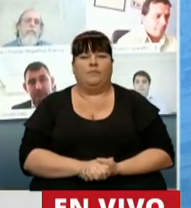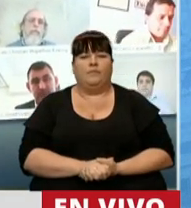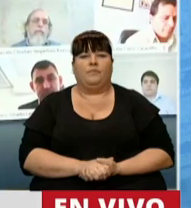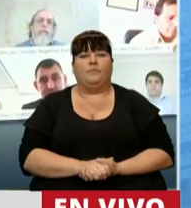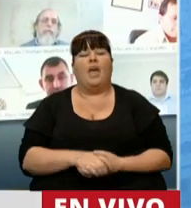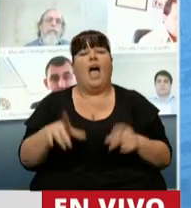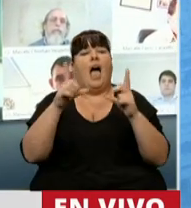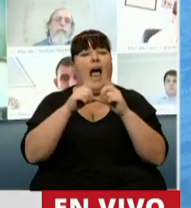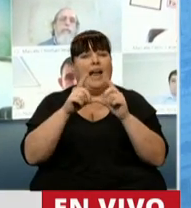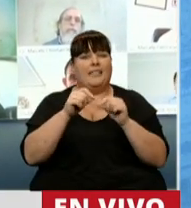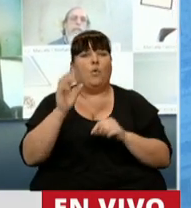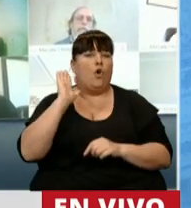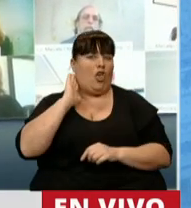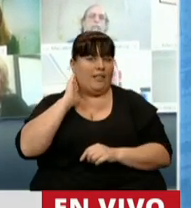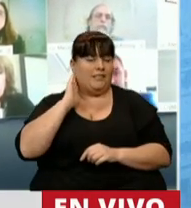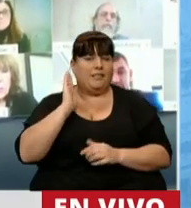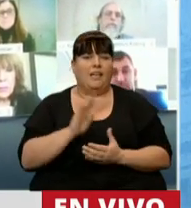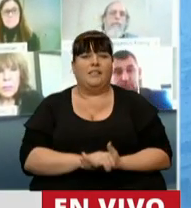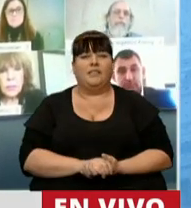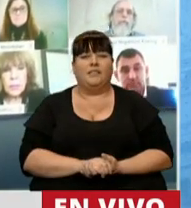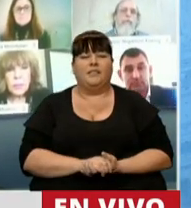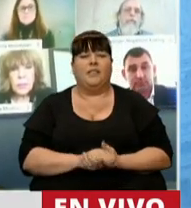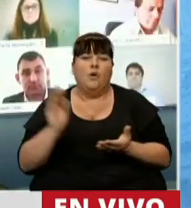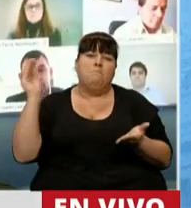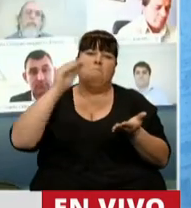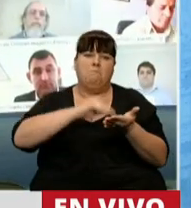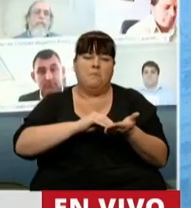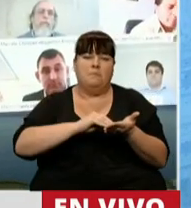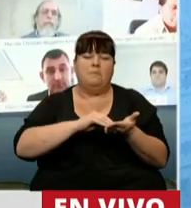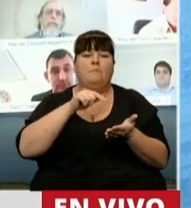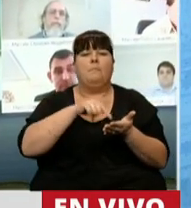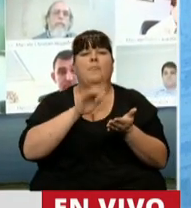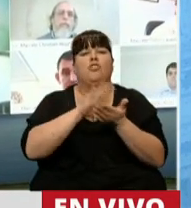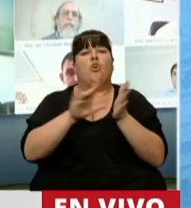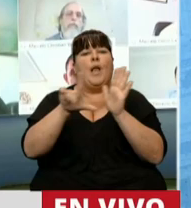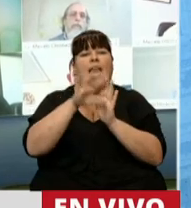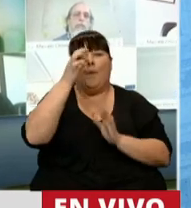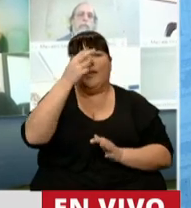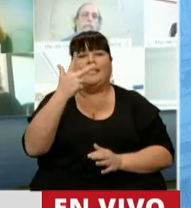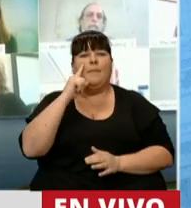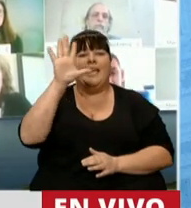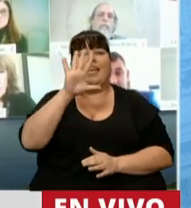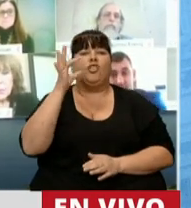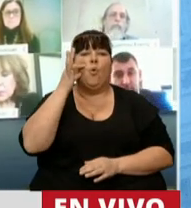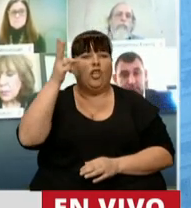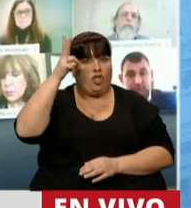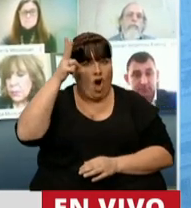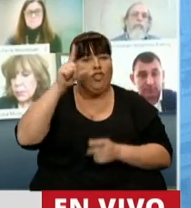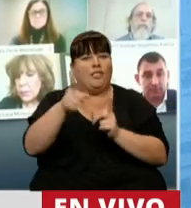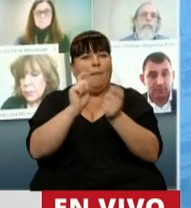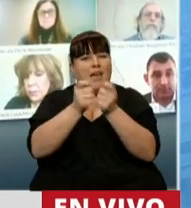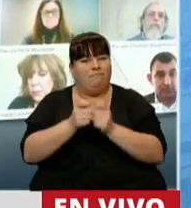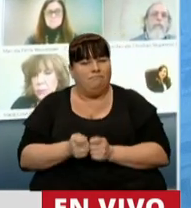En el artículo 16 se incorpora en el marco de la ley 23.548 y sus